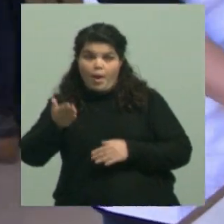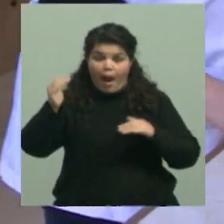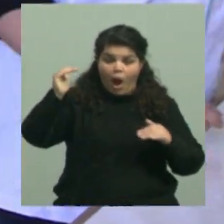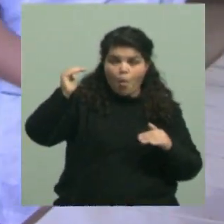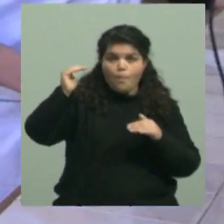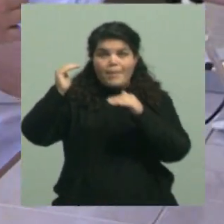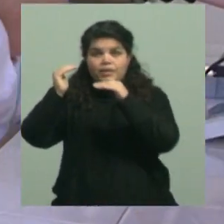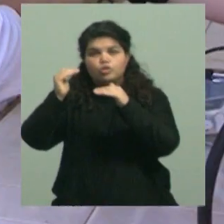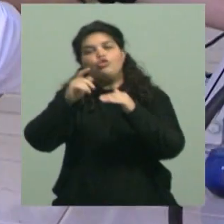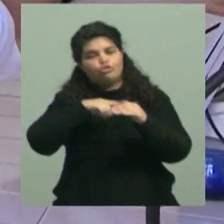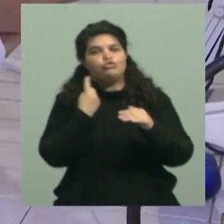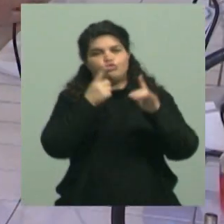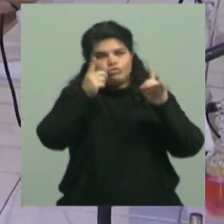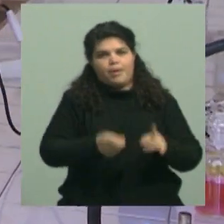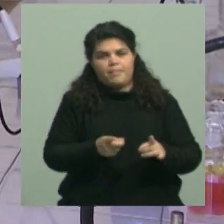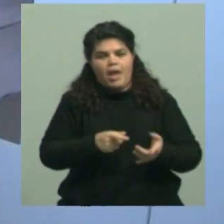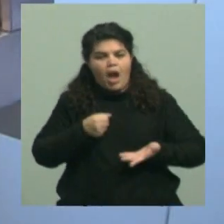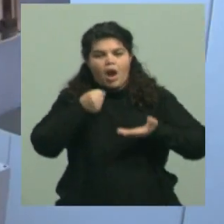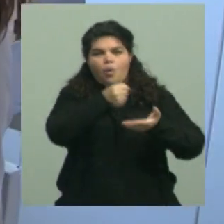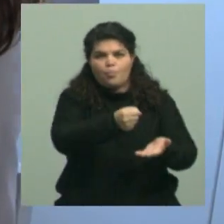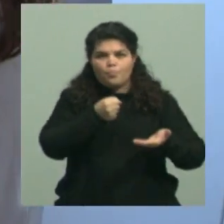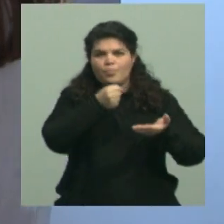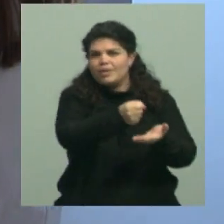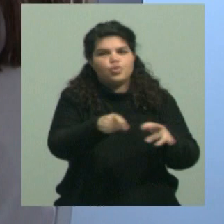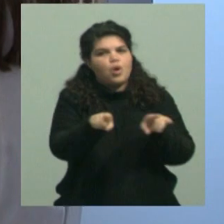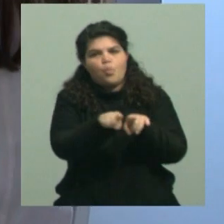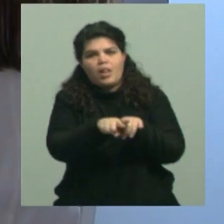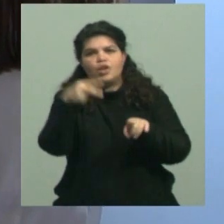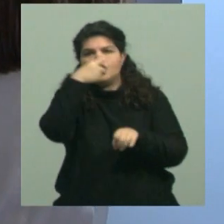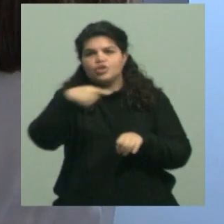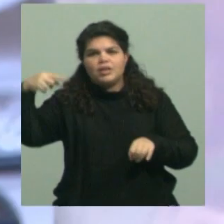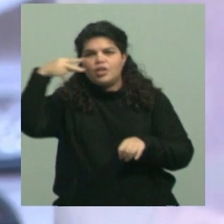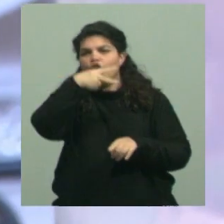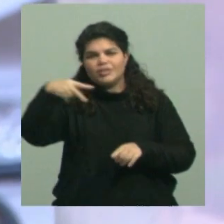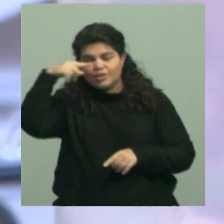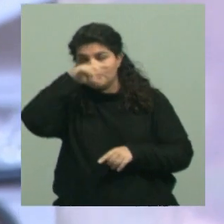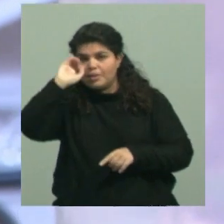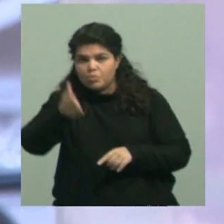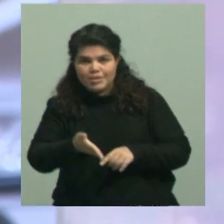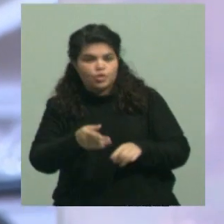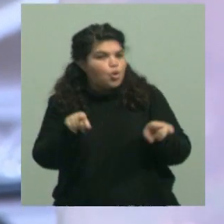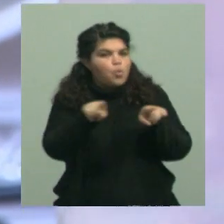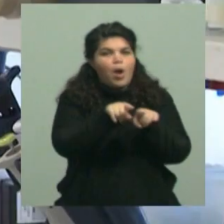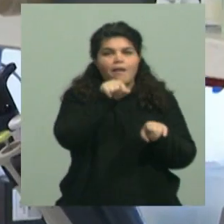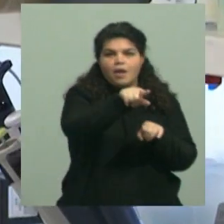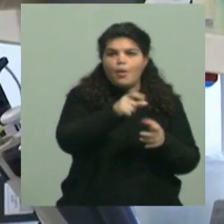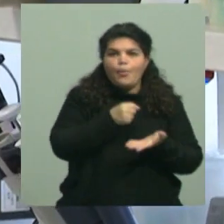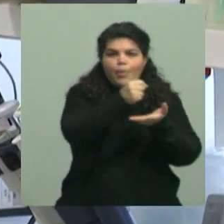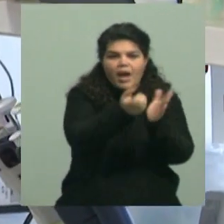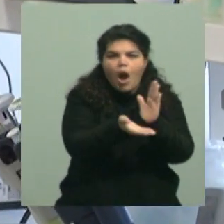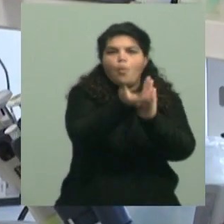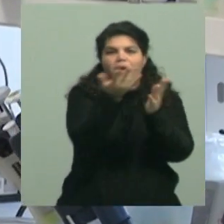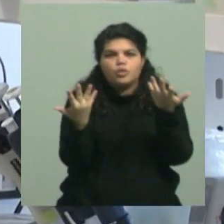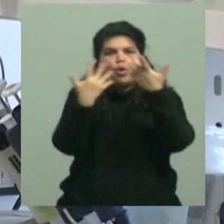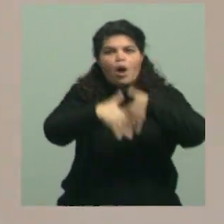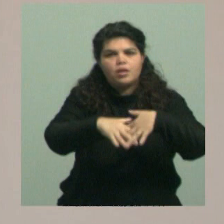también ajustamos las becas en ese 270%. Esto es para asegurarnos que los estudiantes puedan